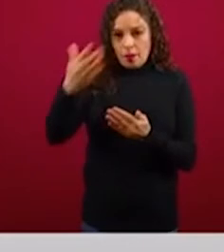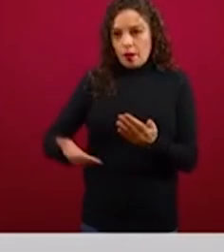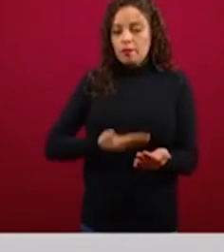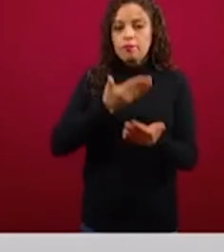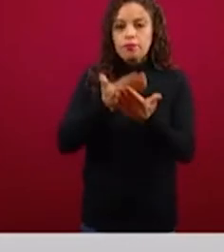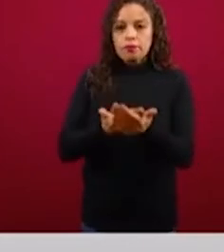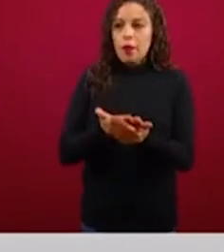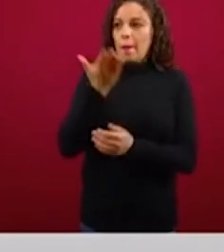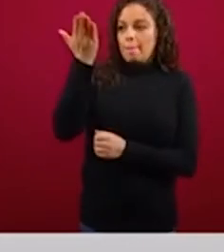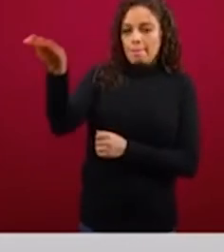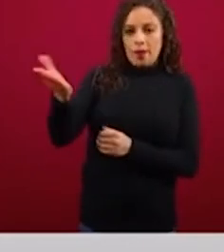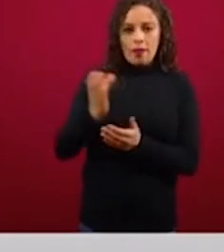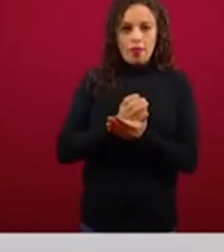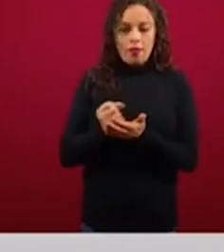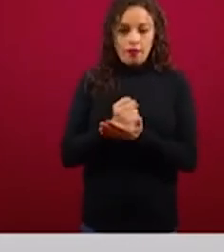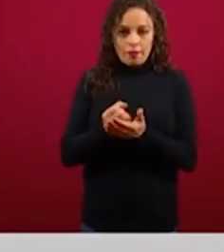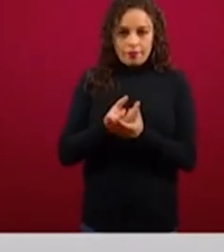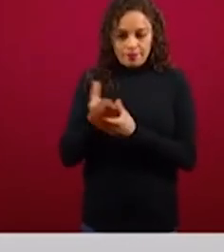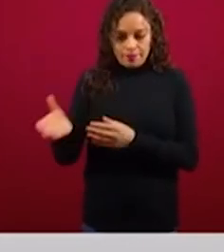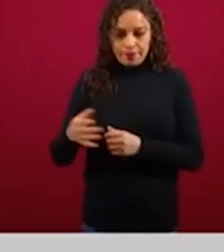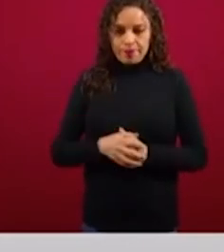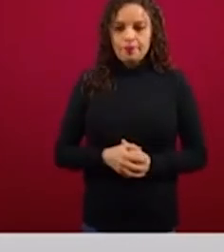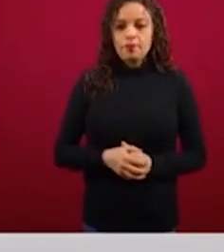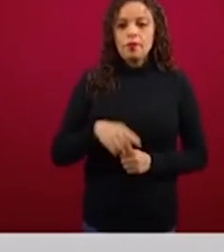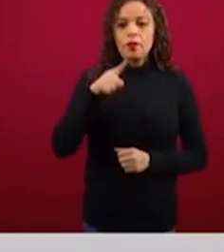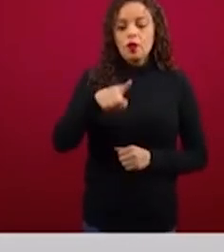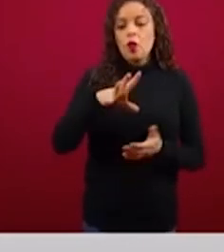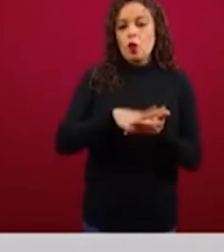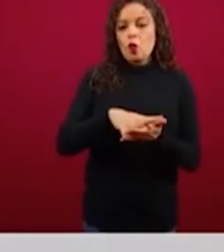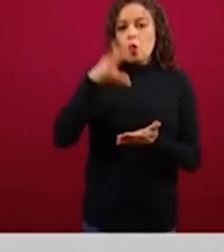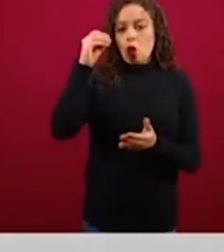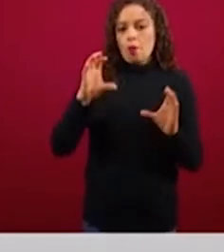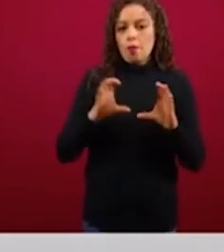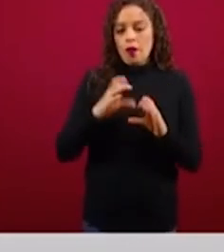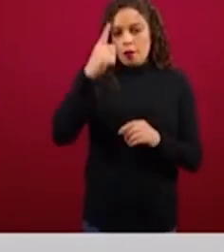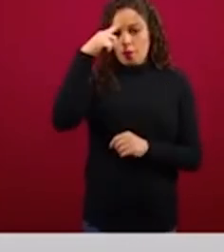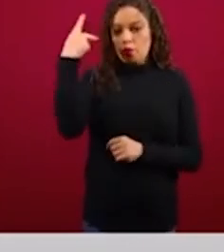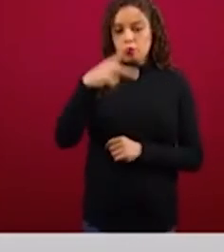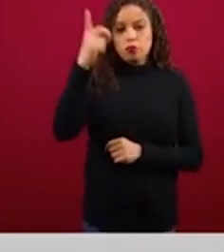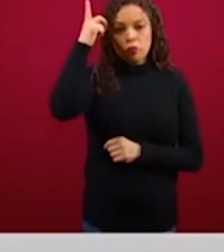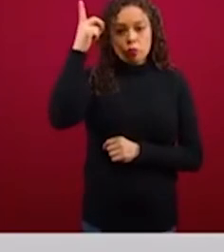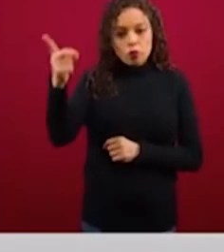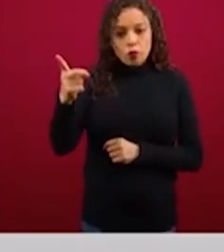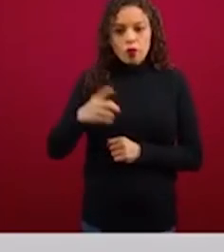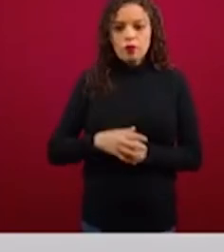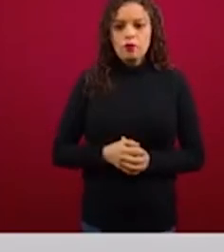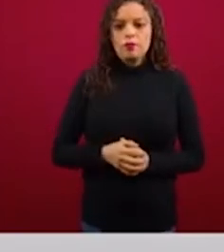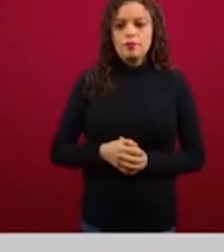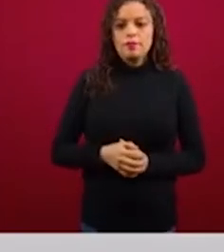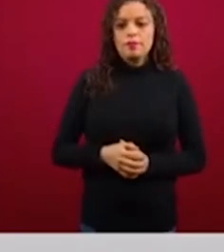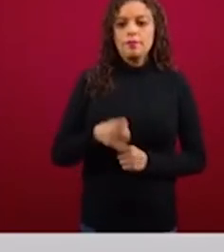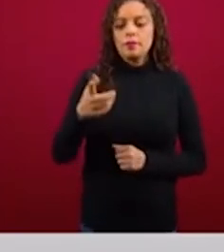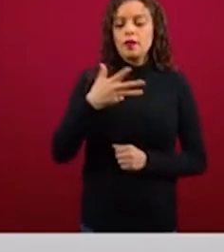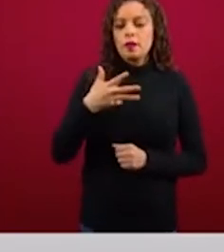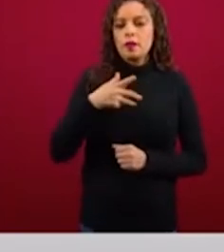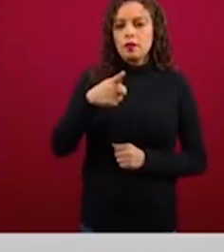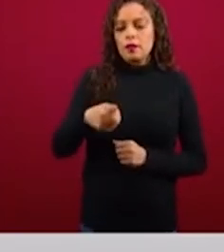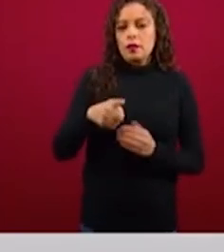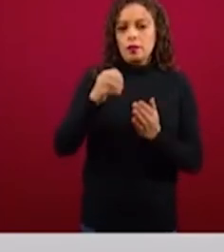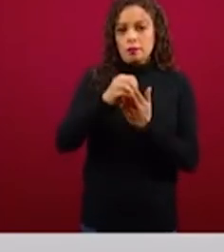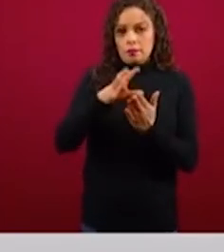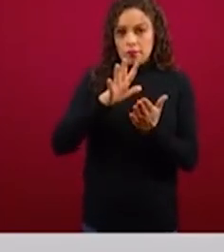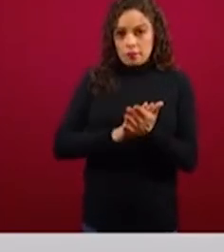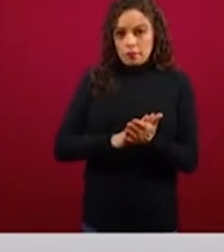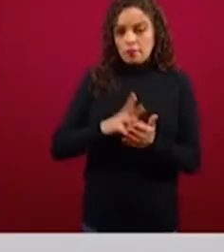documentación? Copia certificada del título de propiedad, constancia o folios antecedentes del registro emitido por el